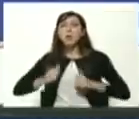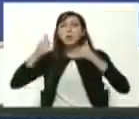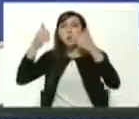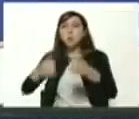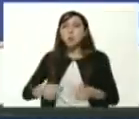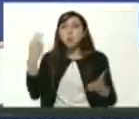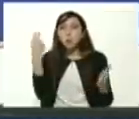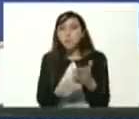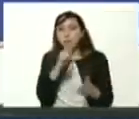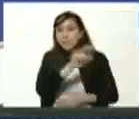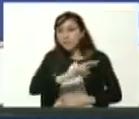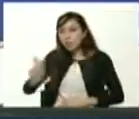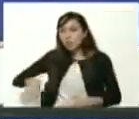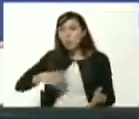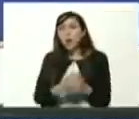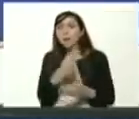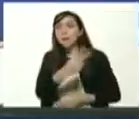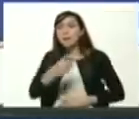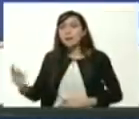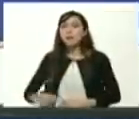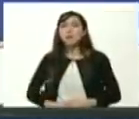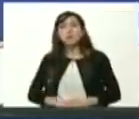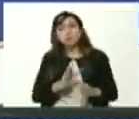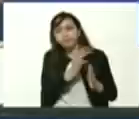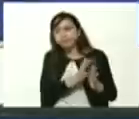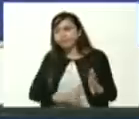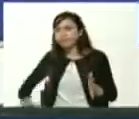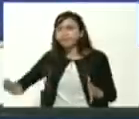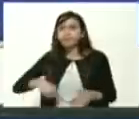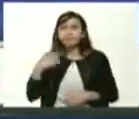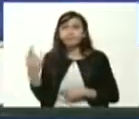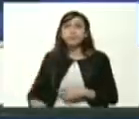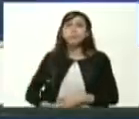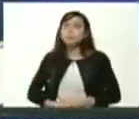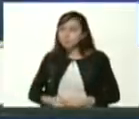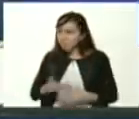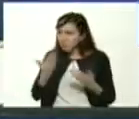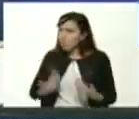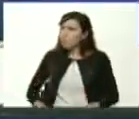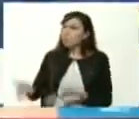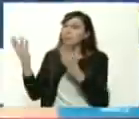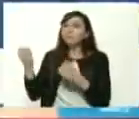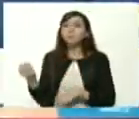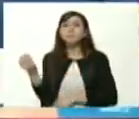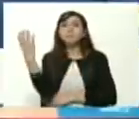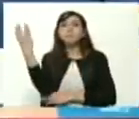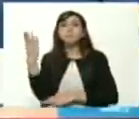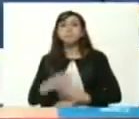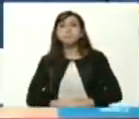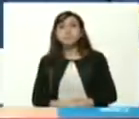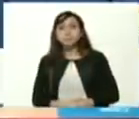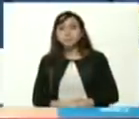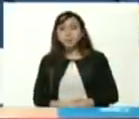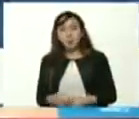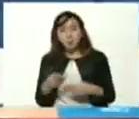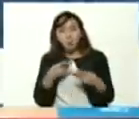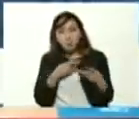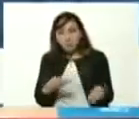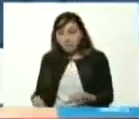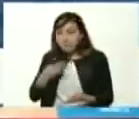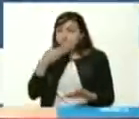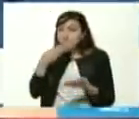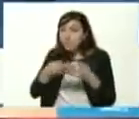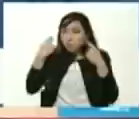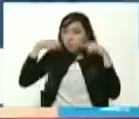2021 2022 y para el resto de la tercera década por favor Trompi bueno señor presidente con su permiso voy a